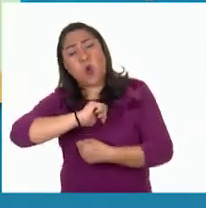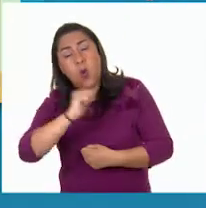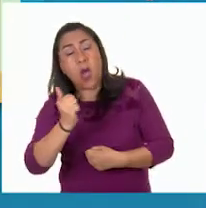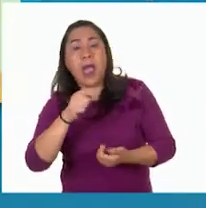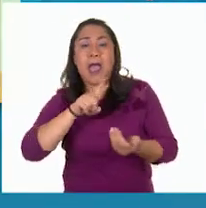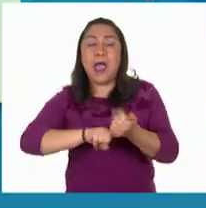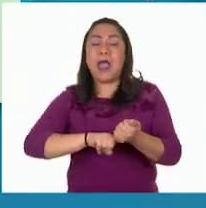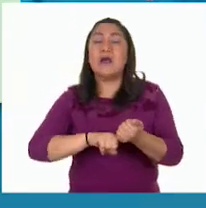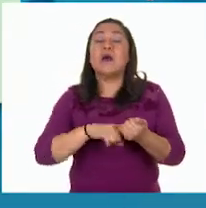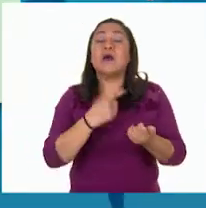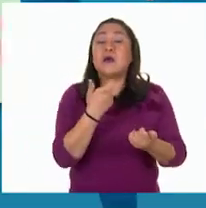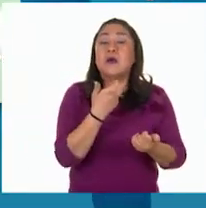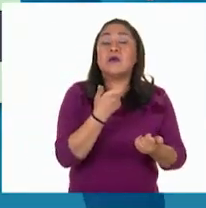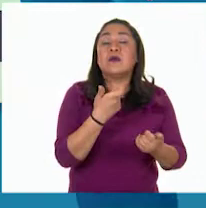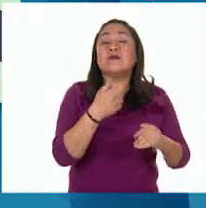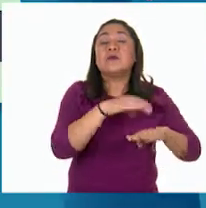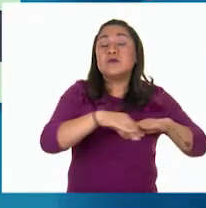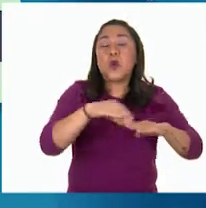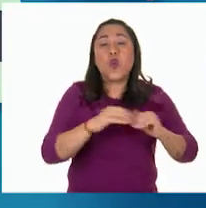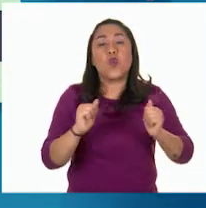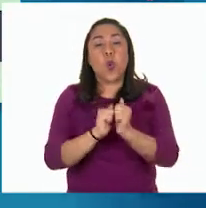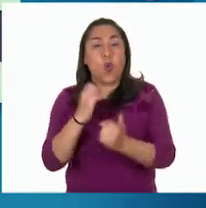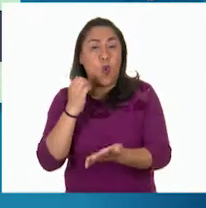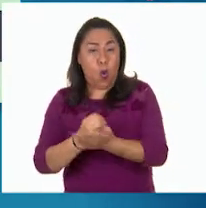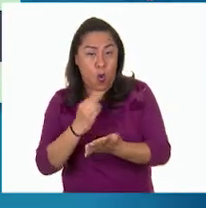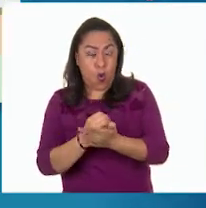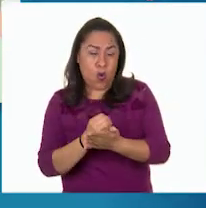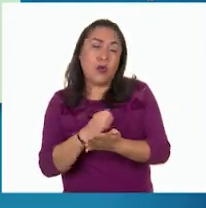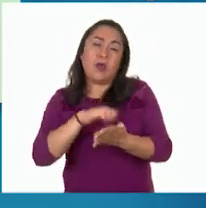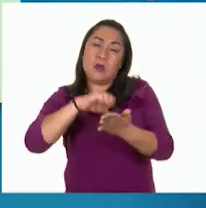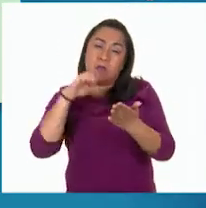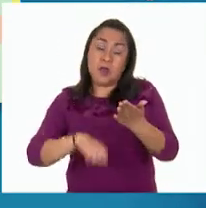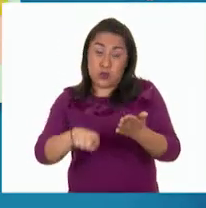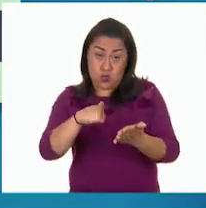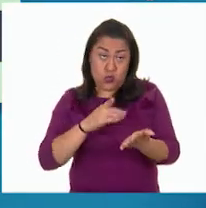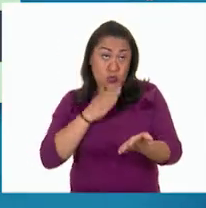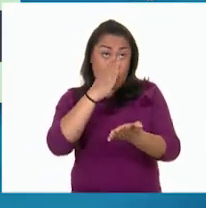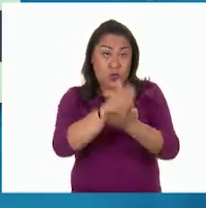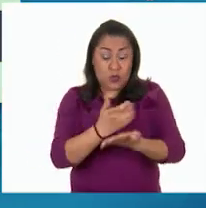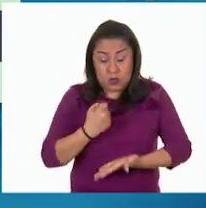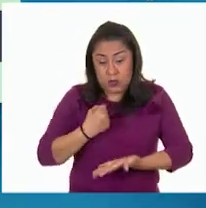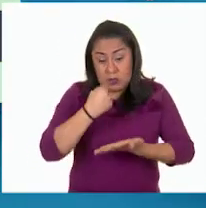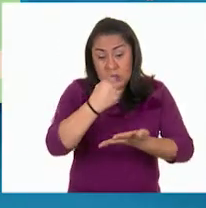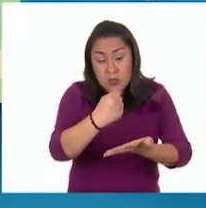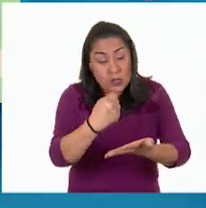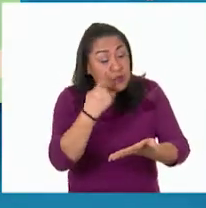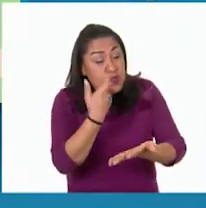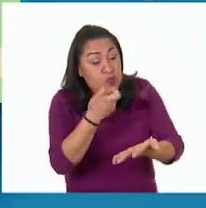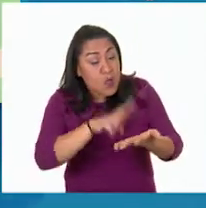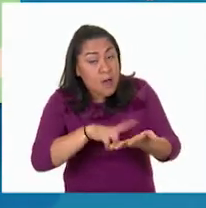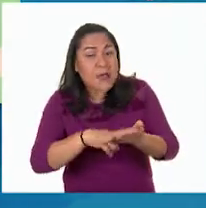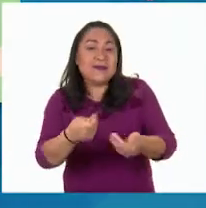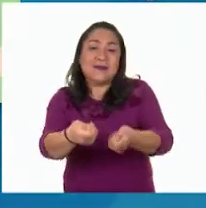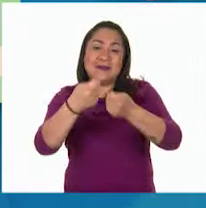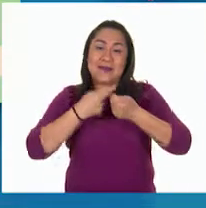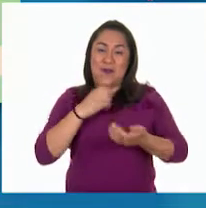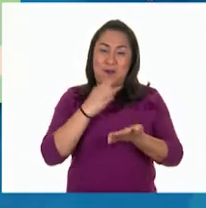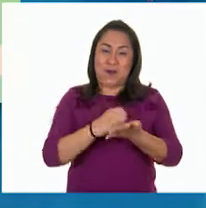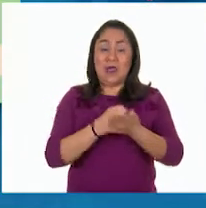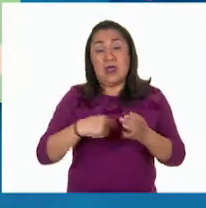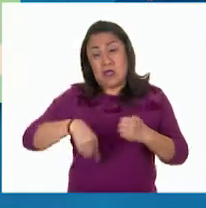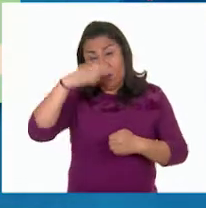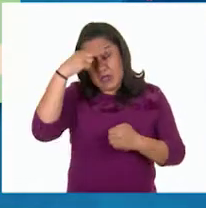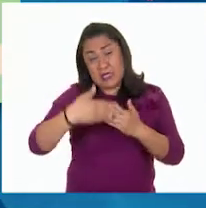por oro, es decir, podías ir al banco central y pedir el equivalente en oro según el valor impreso en el billete. En México, antes de la